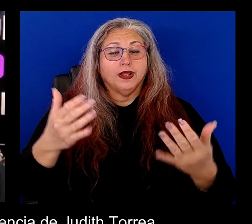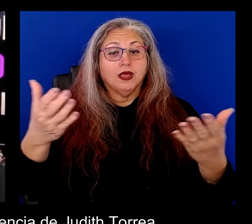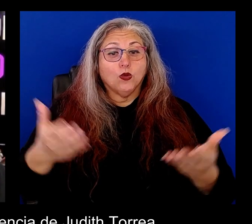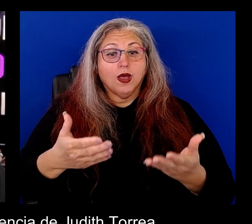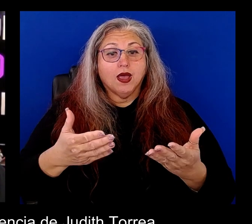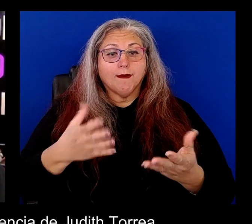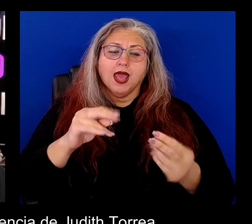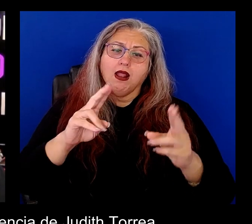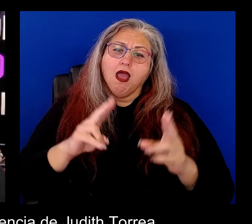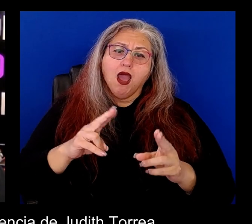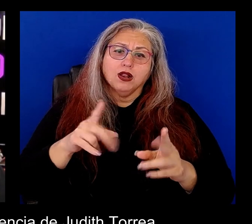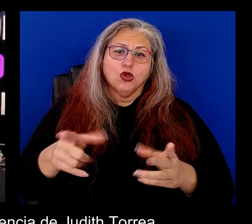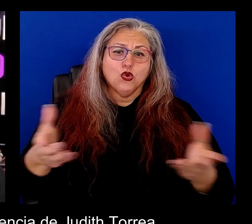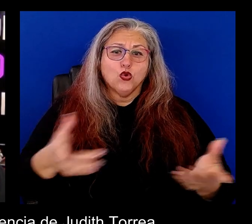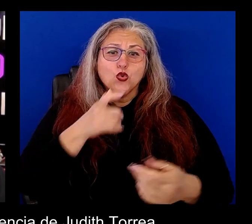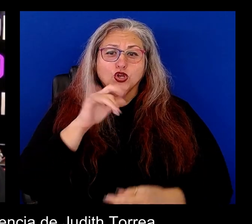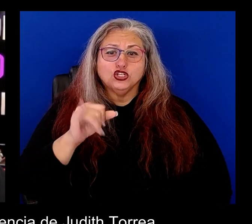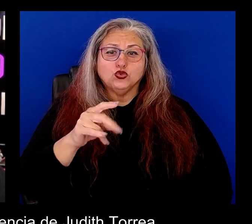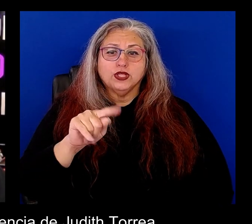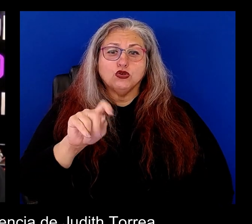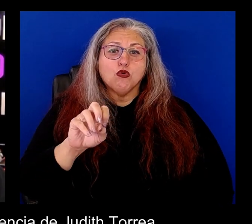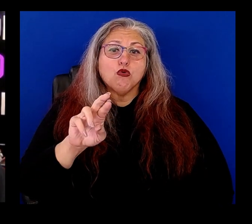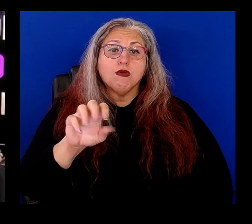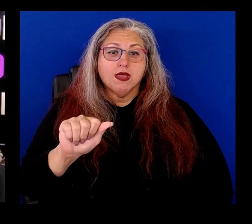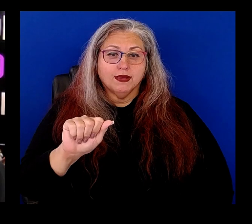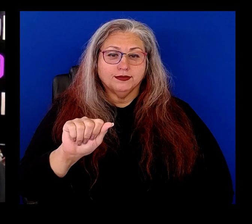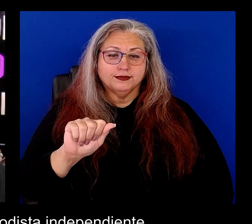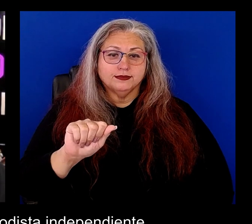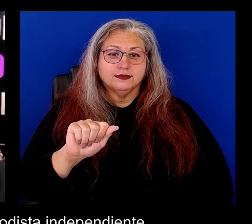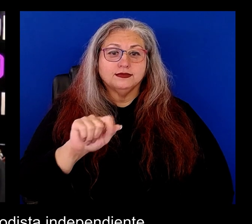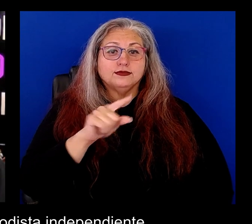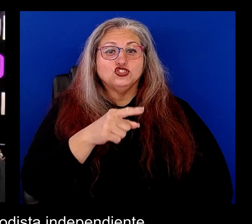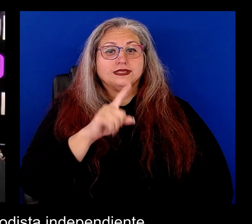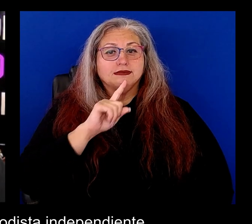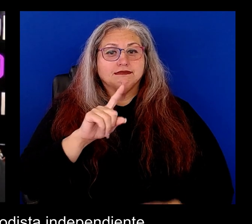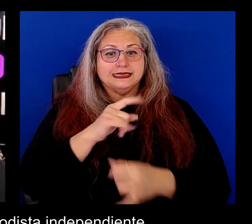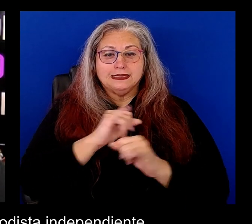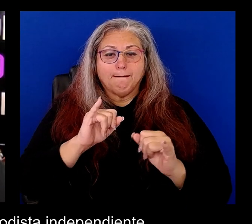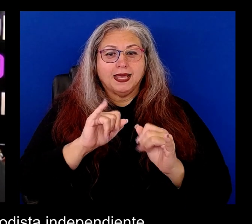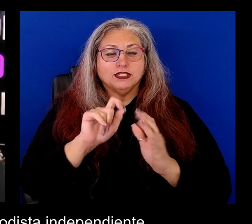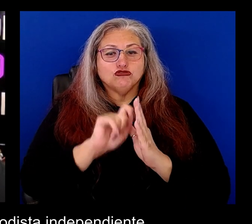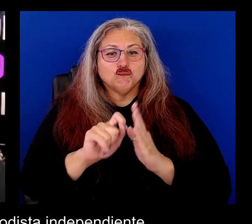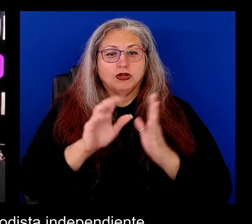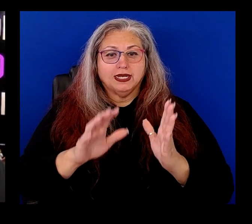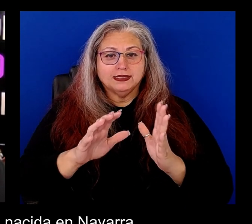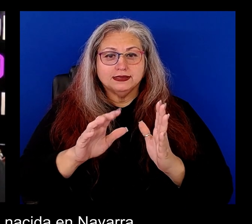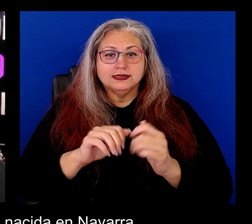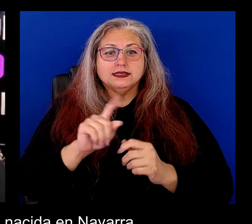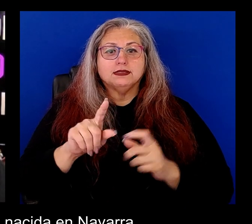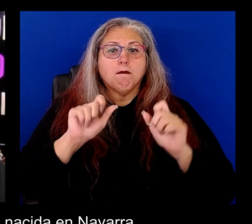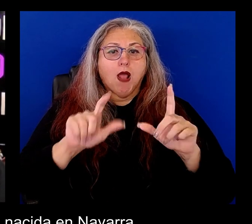y nos honra la presencia de Judith Torrea. Judith es una periodista independiente,